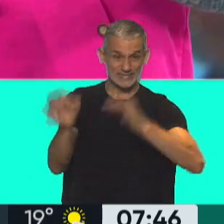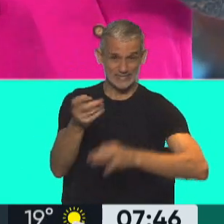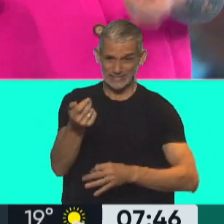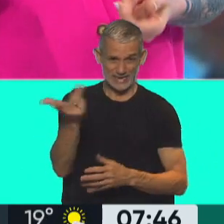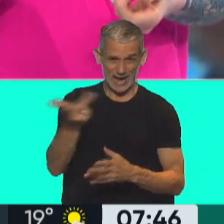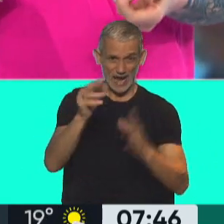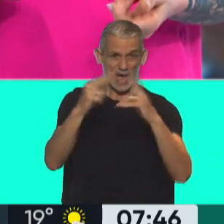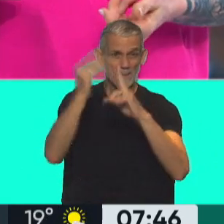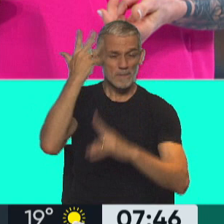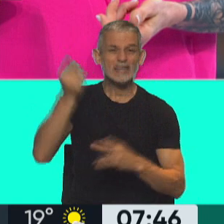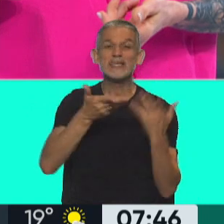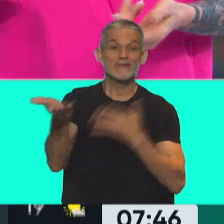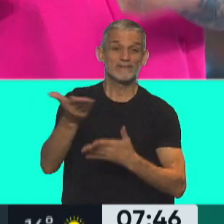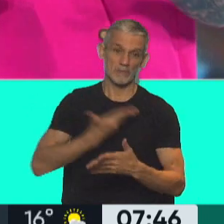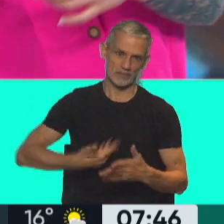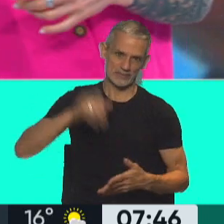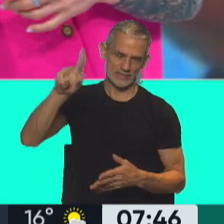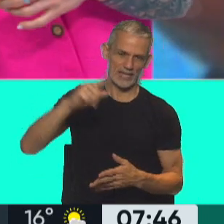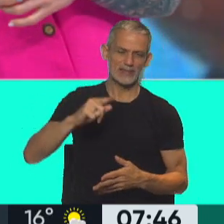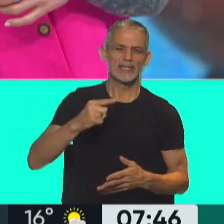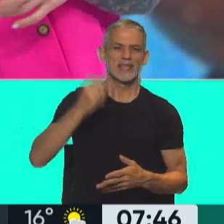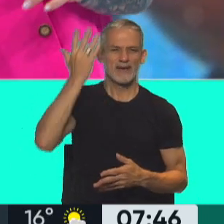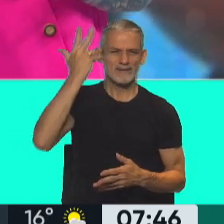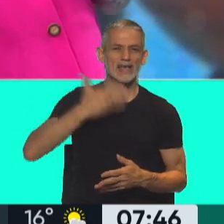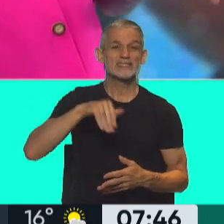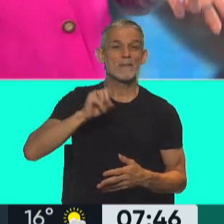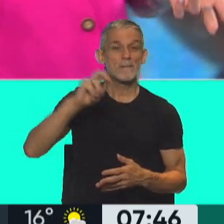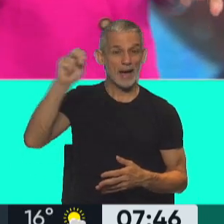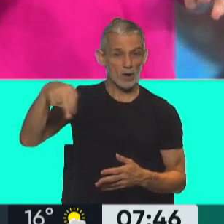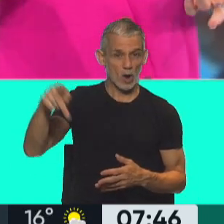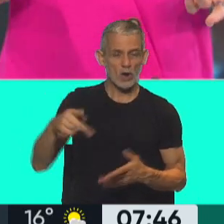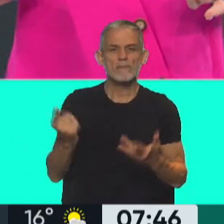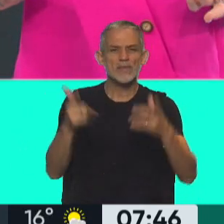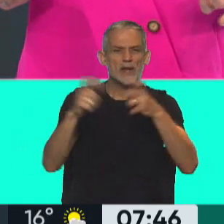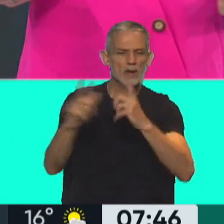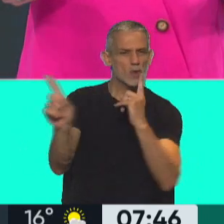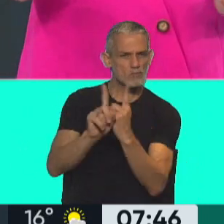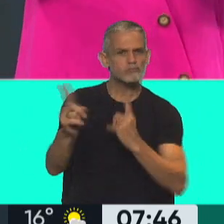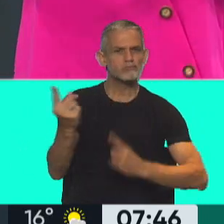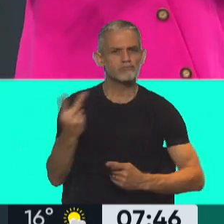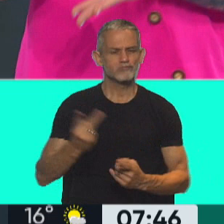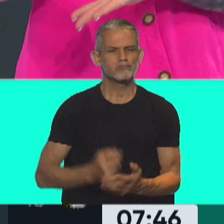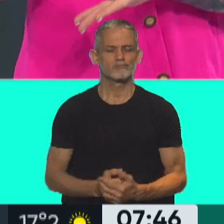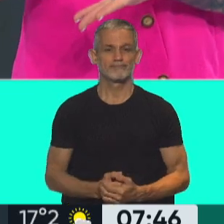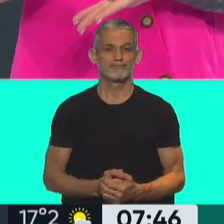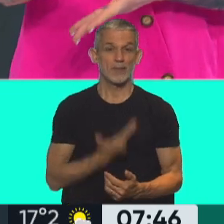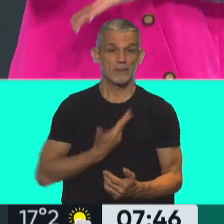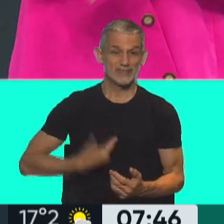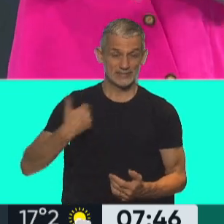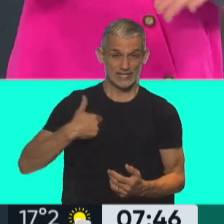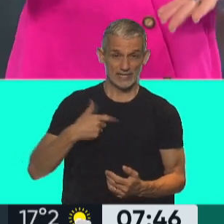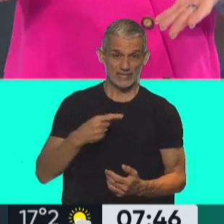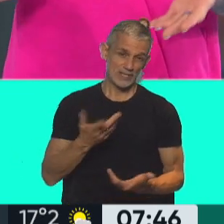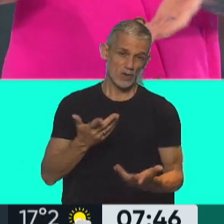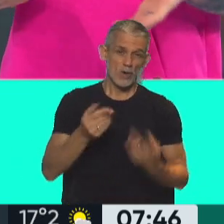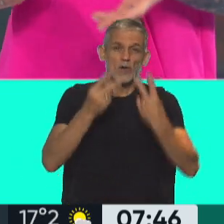París, invitado por Emmanuel Macron, por el primer mandatario de ese país. Va a mantener una reunión bilateral con él. El presidente argentino,